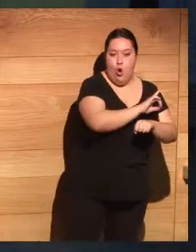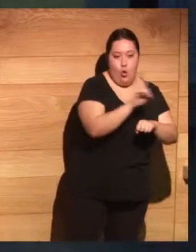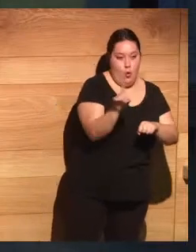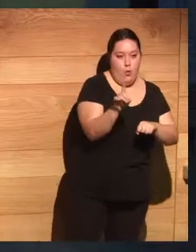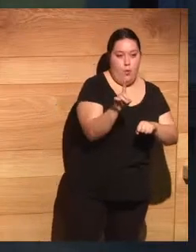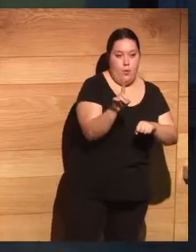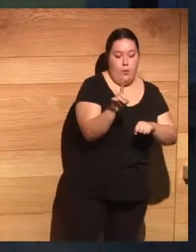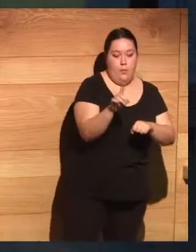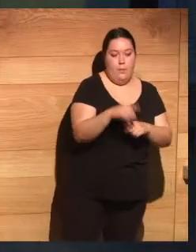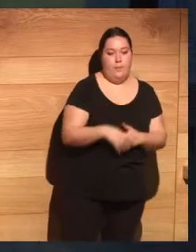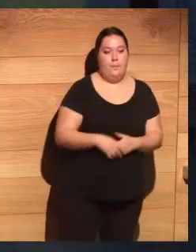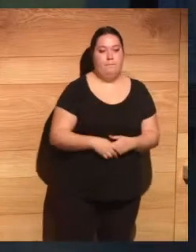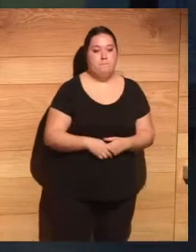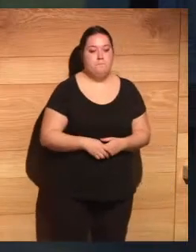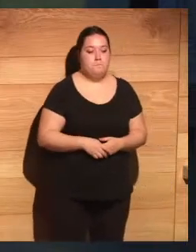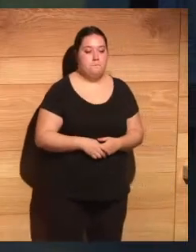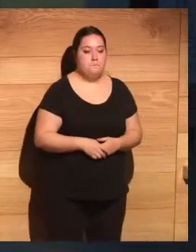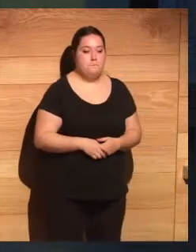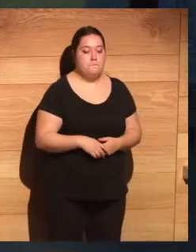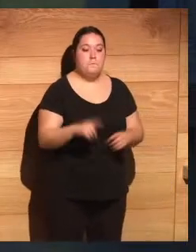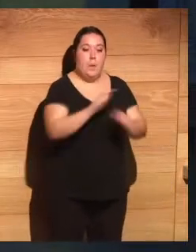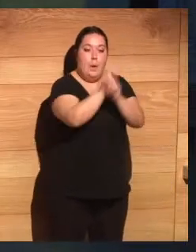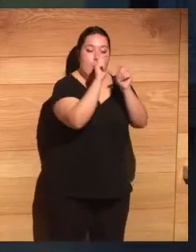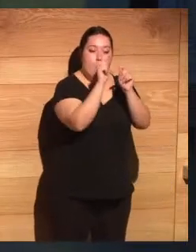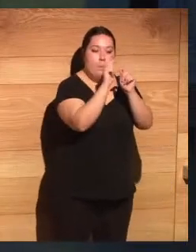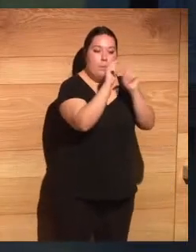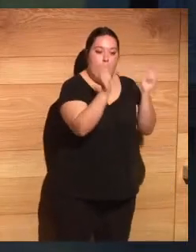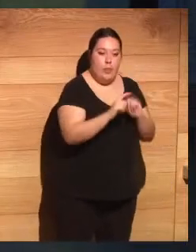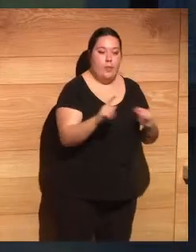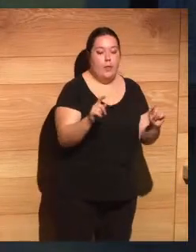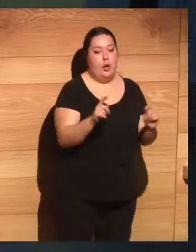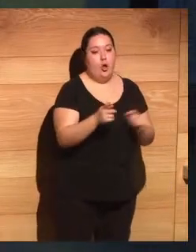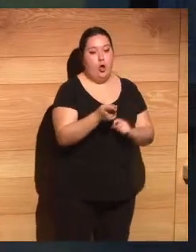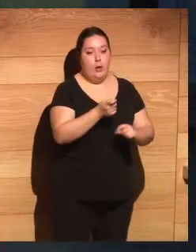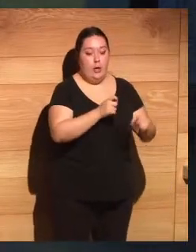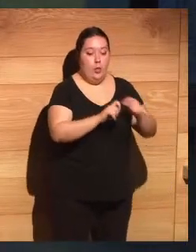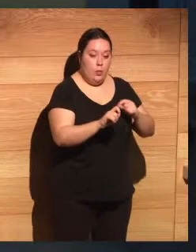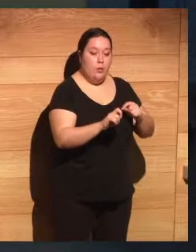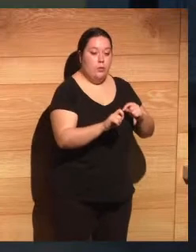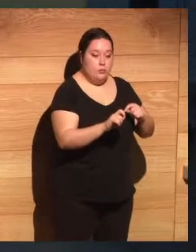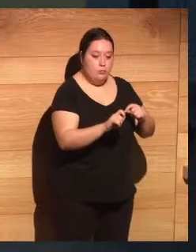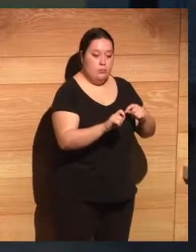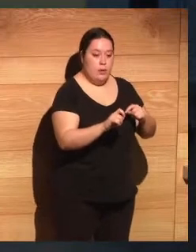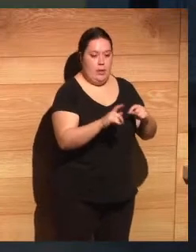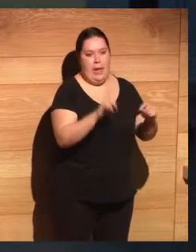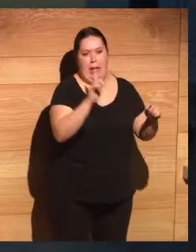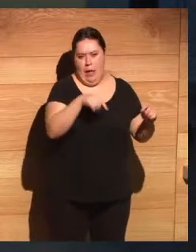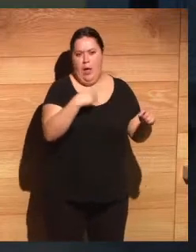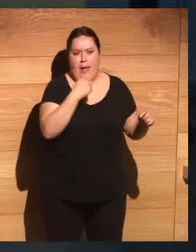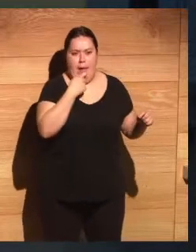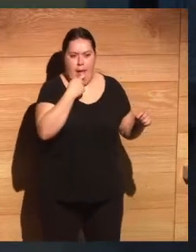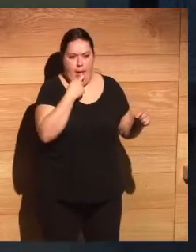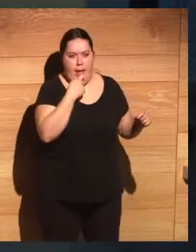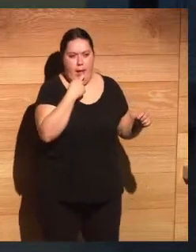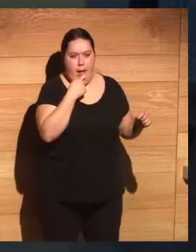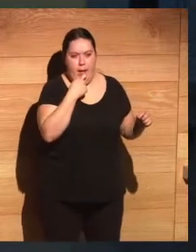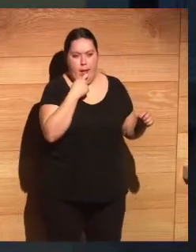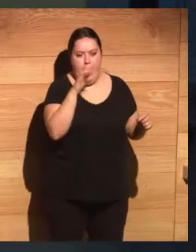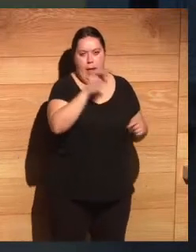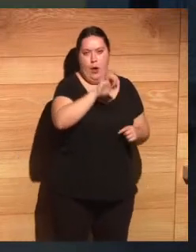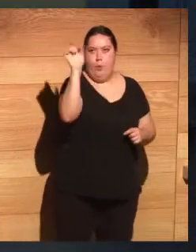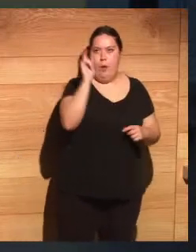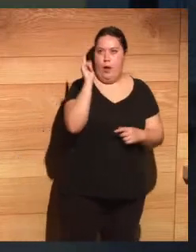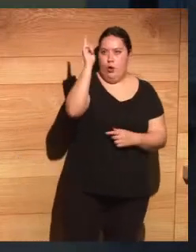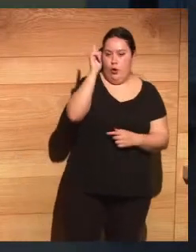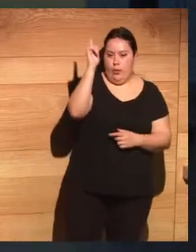se medía. Y eso hace que el modelo laboral en algunas sociedades ya, y no solamente en las anglosajonas, también en las nórdicas, vayan incorporando